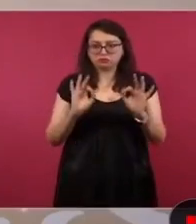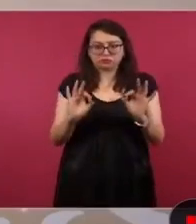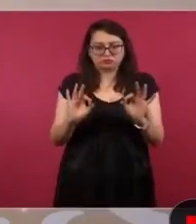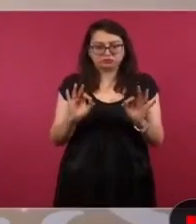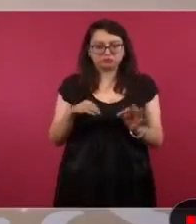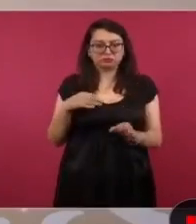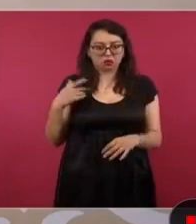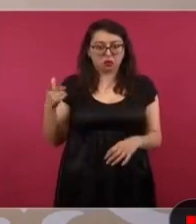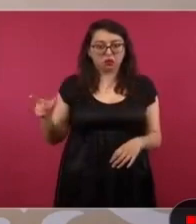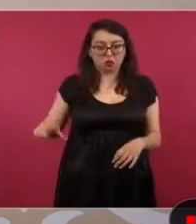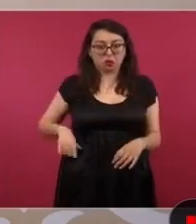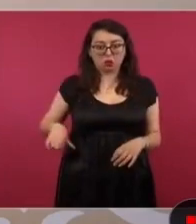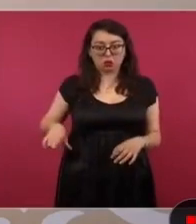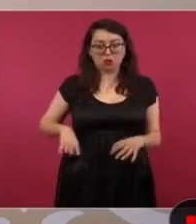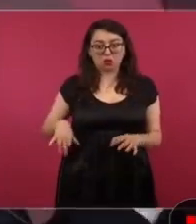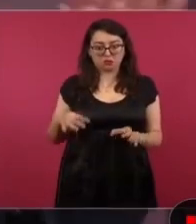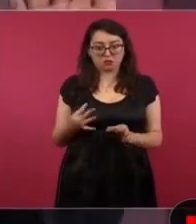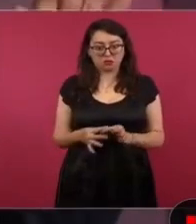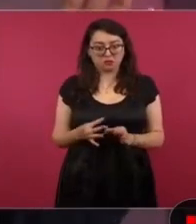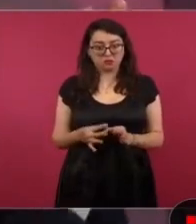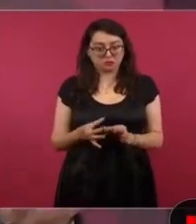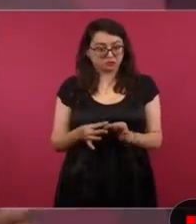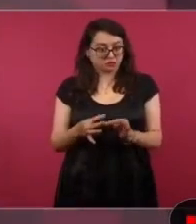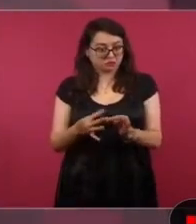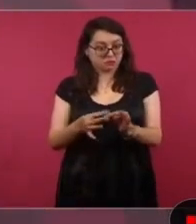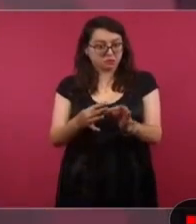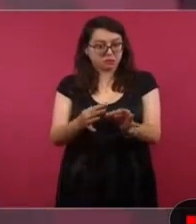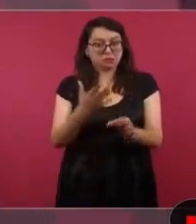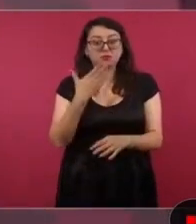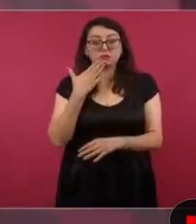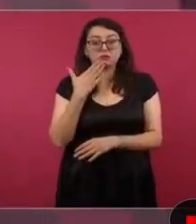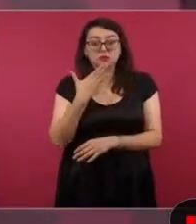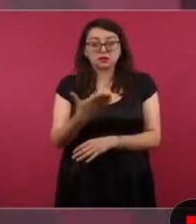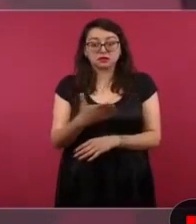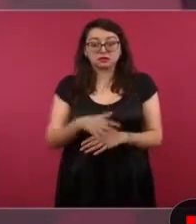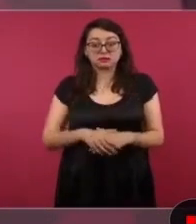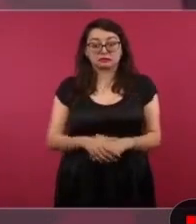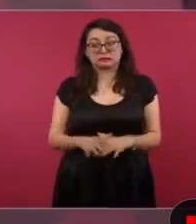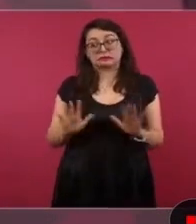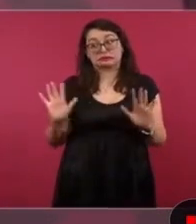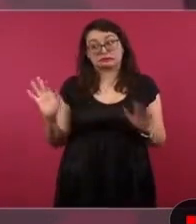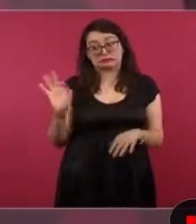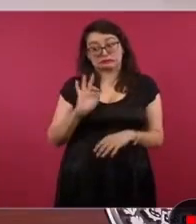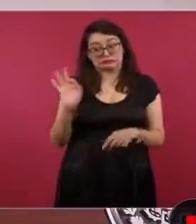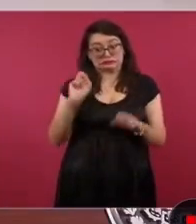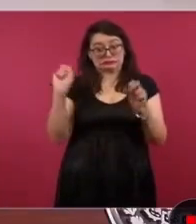No vaya a ser que ahora sí rompa relaciones, pero